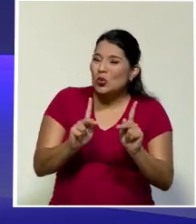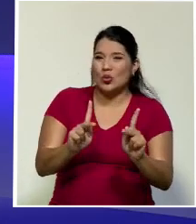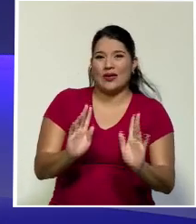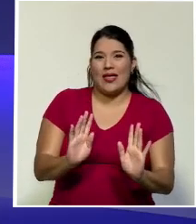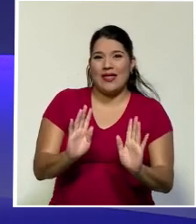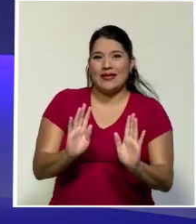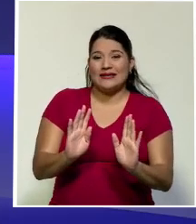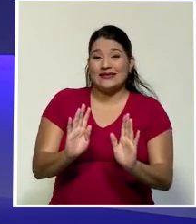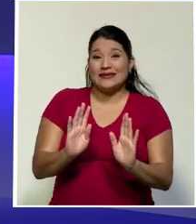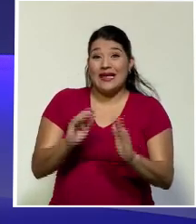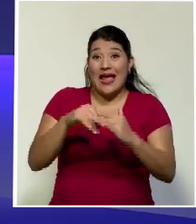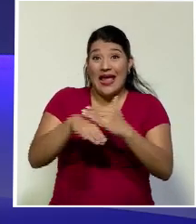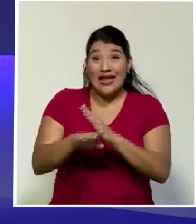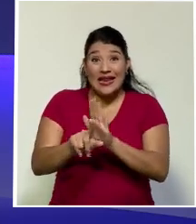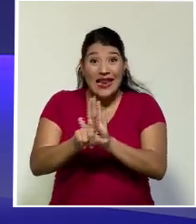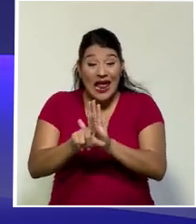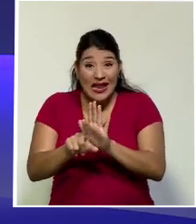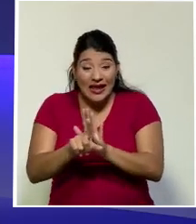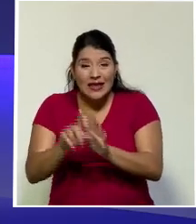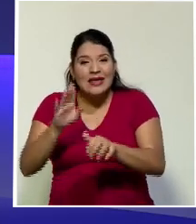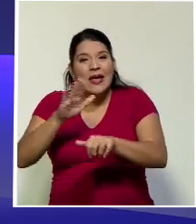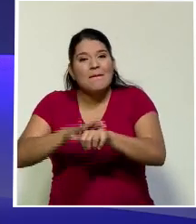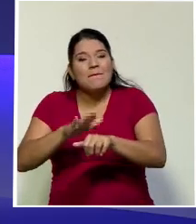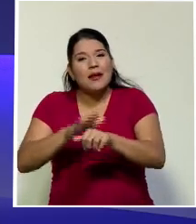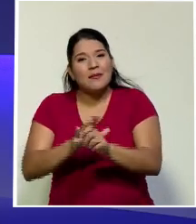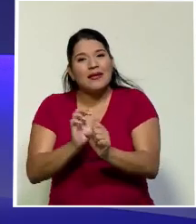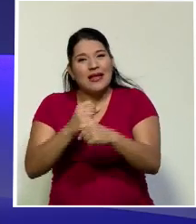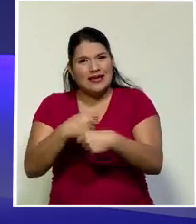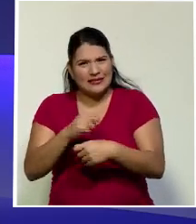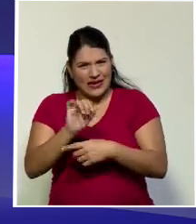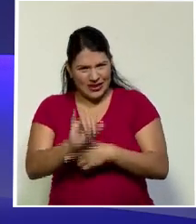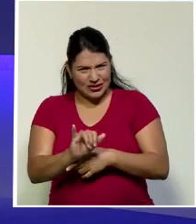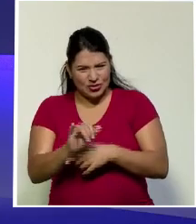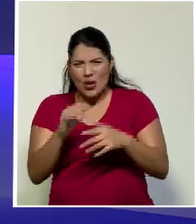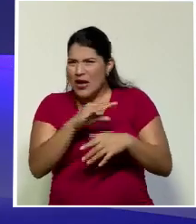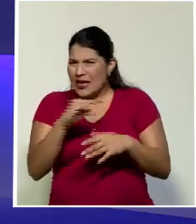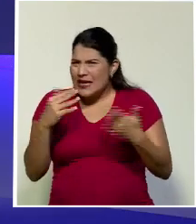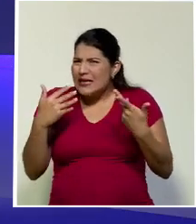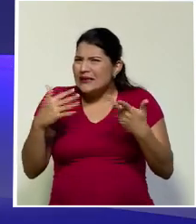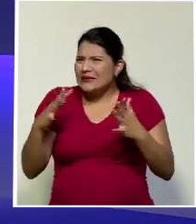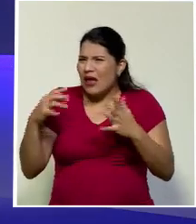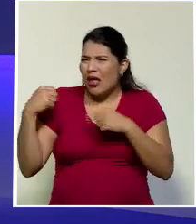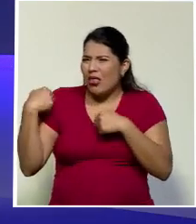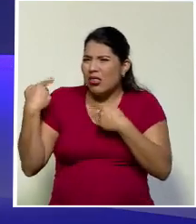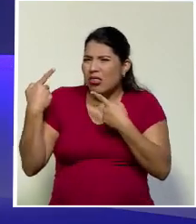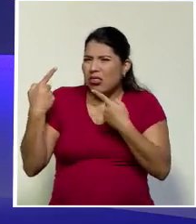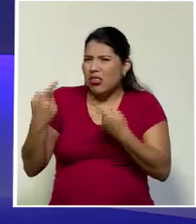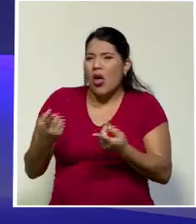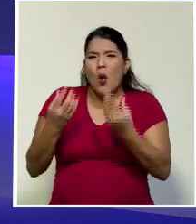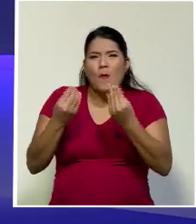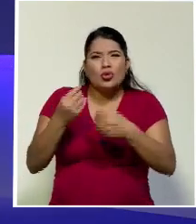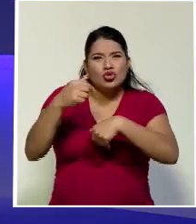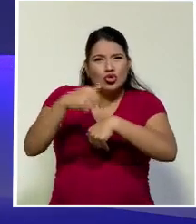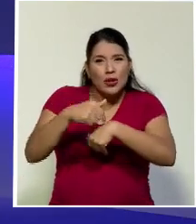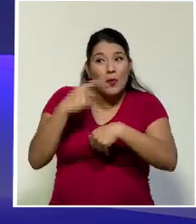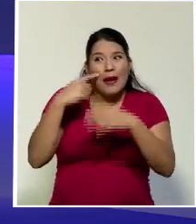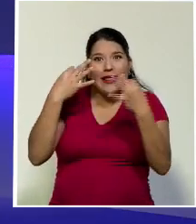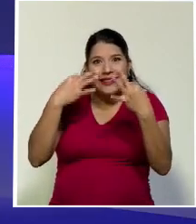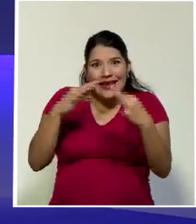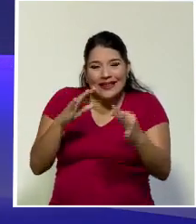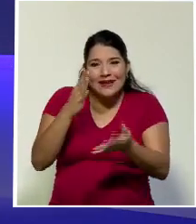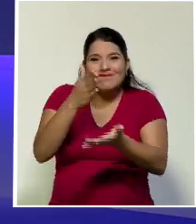que lastimosamente, pesar de que han pasado ya décadas de estarse hablando de opciones para cerrarlos,